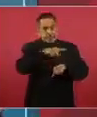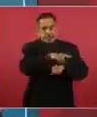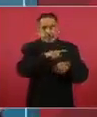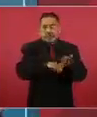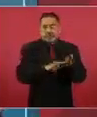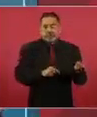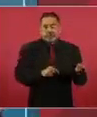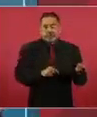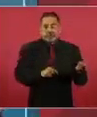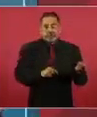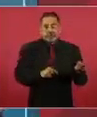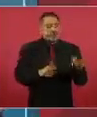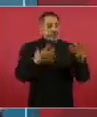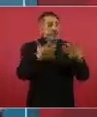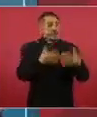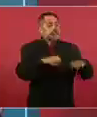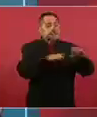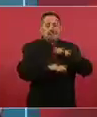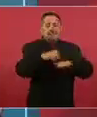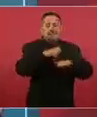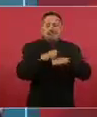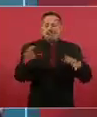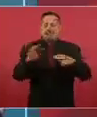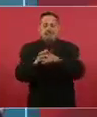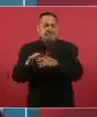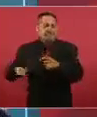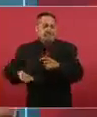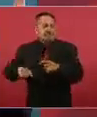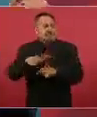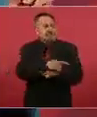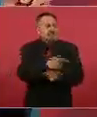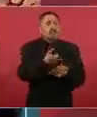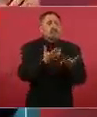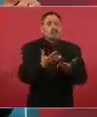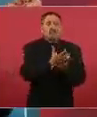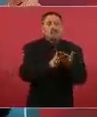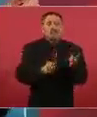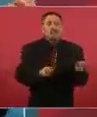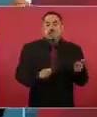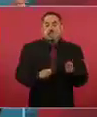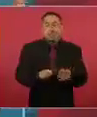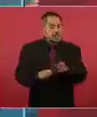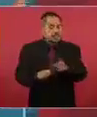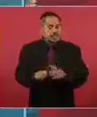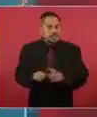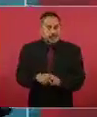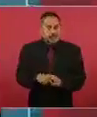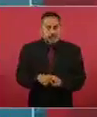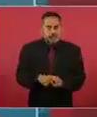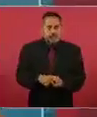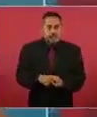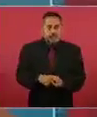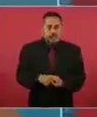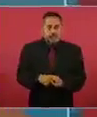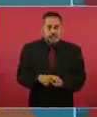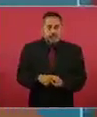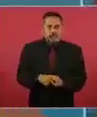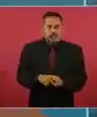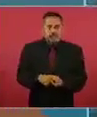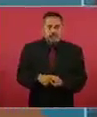empresas paraestatales, los del